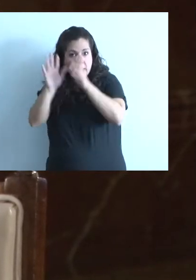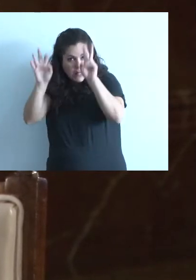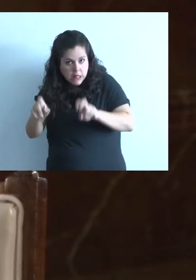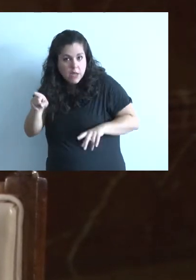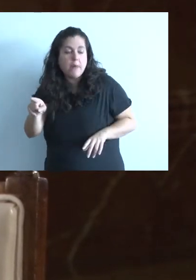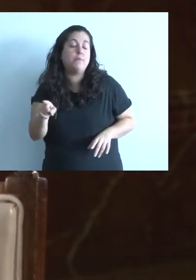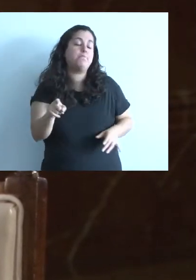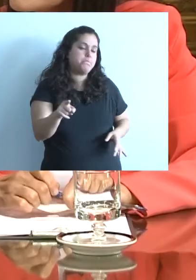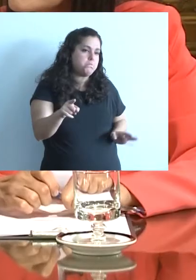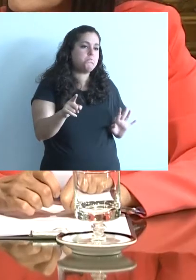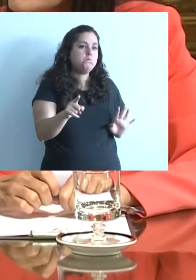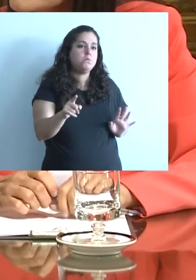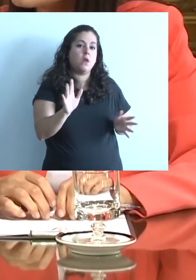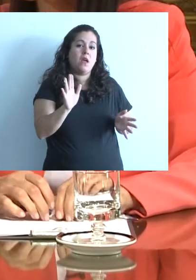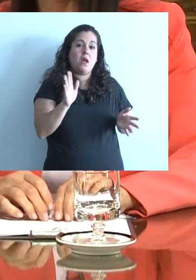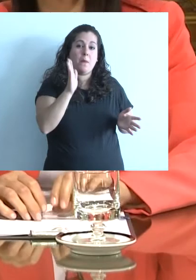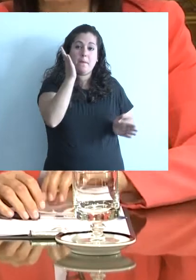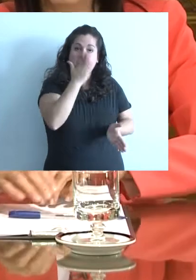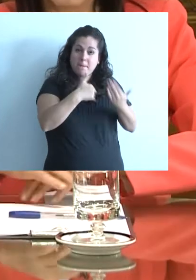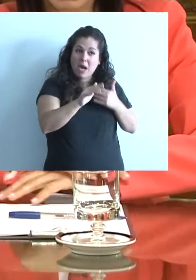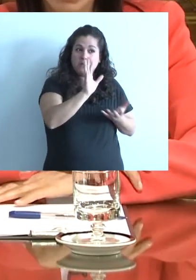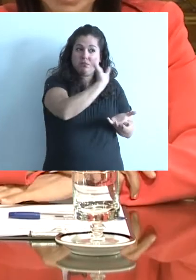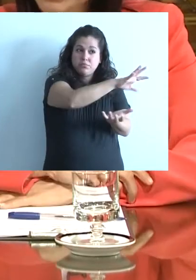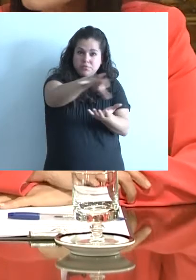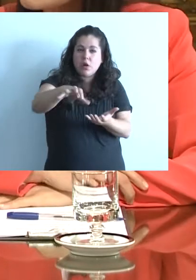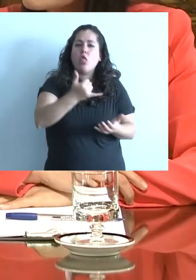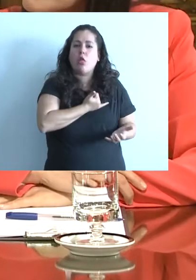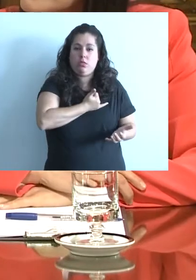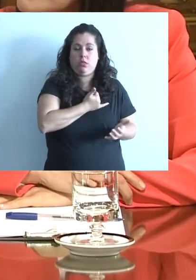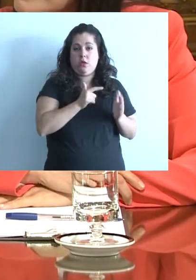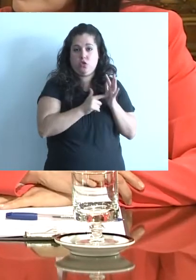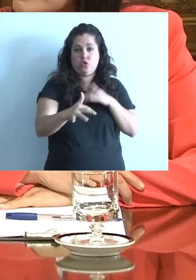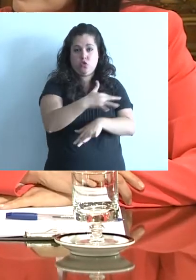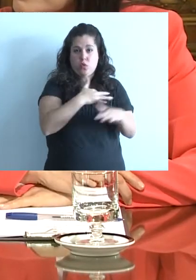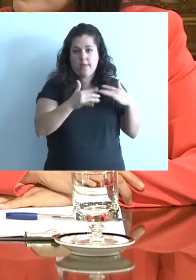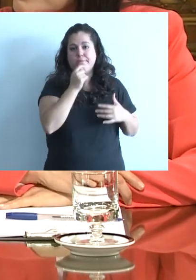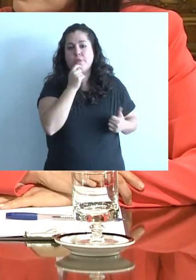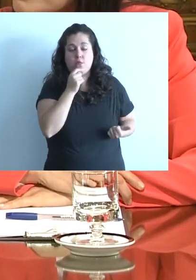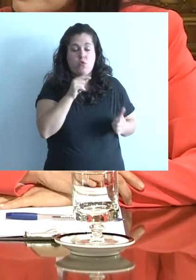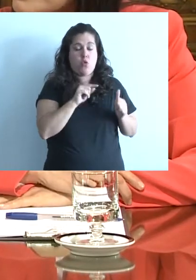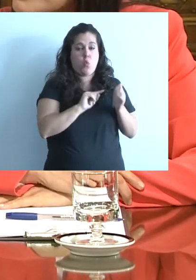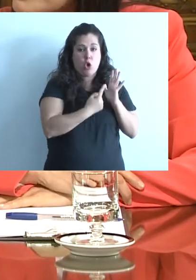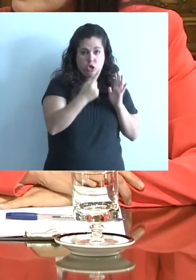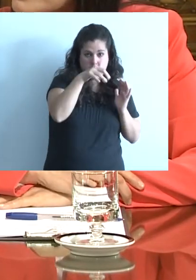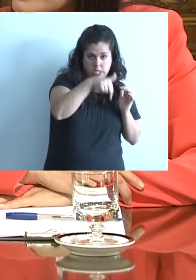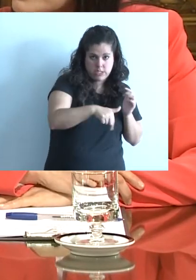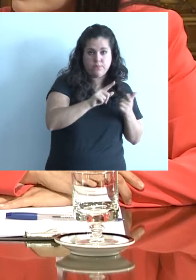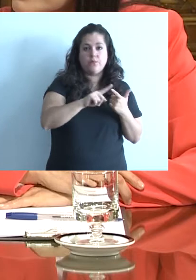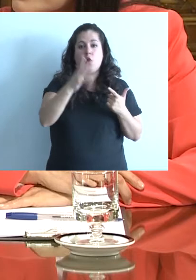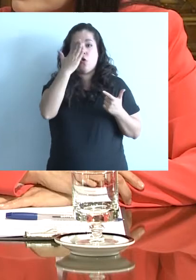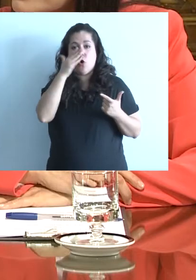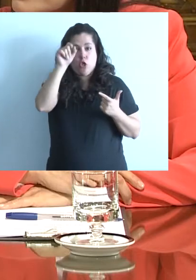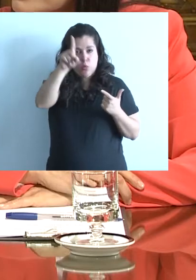respecto a este tema. Te decía que los que más están asentados son las grandes ciudades. Las grandes ciudades. Estoy hablando de Buenos Aires,